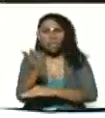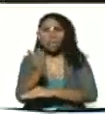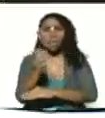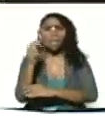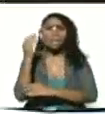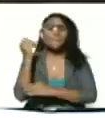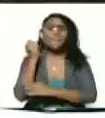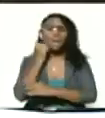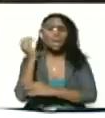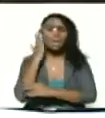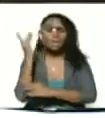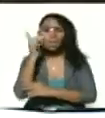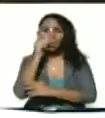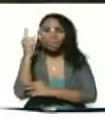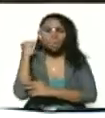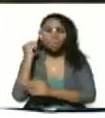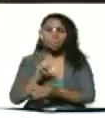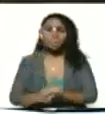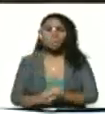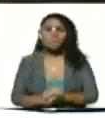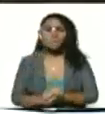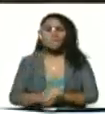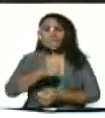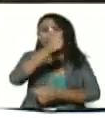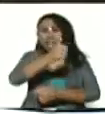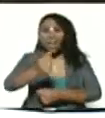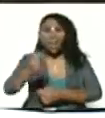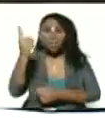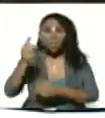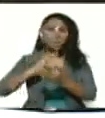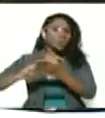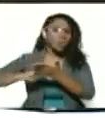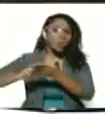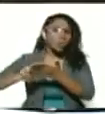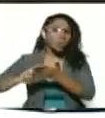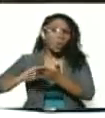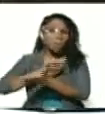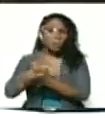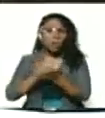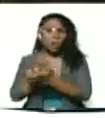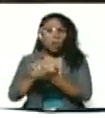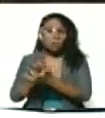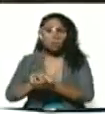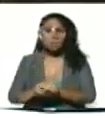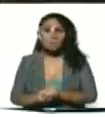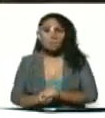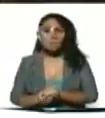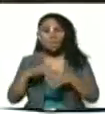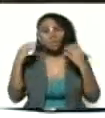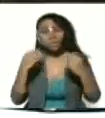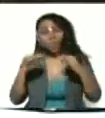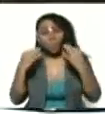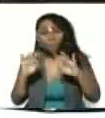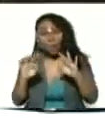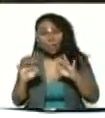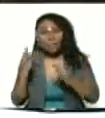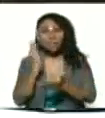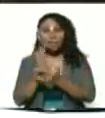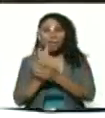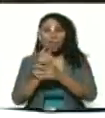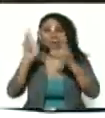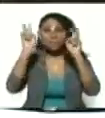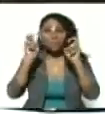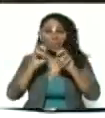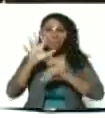madrinas y que cada quien vaya recuperando normalmente buscamos ambulancias nuevas